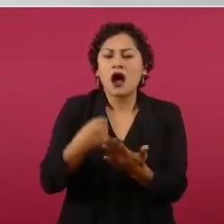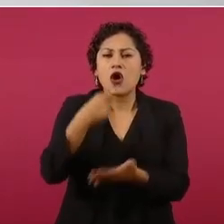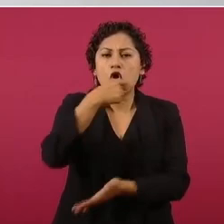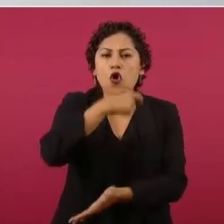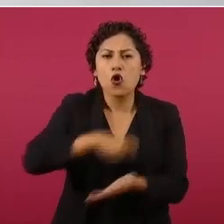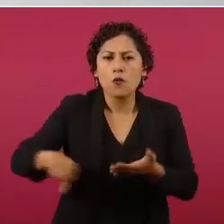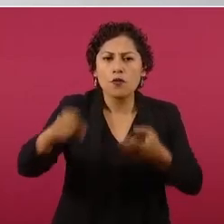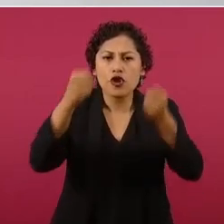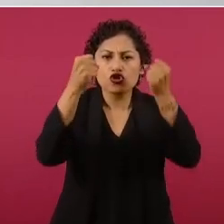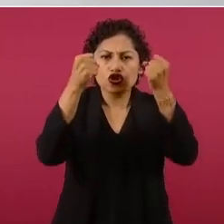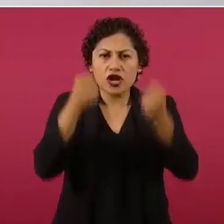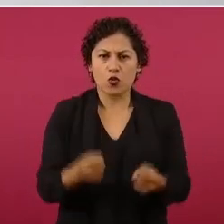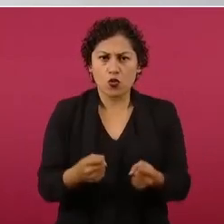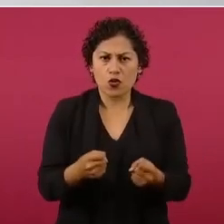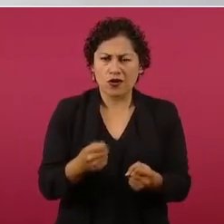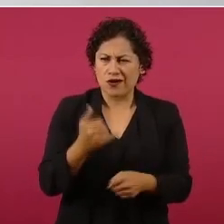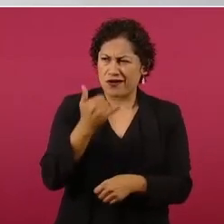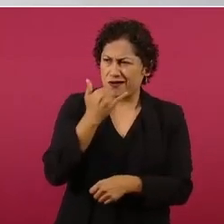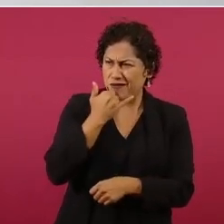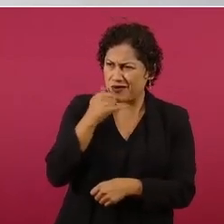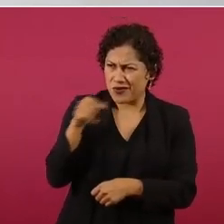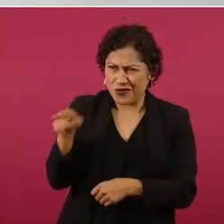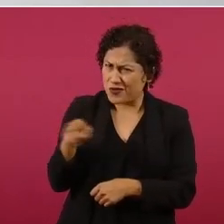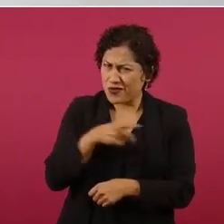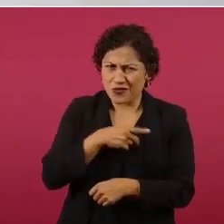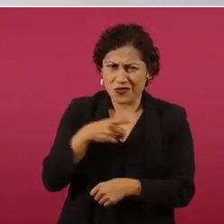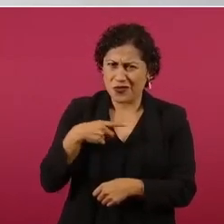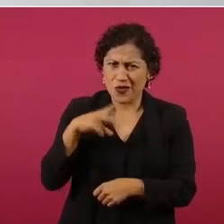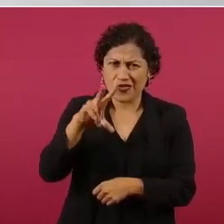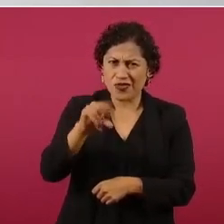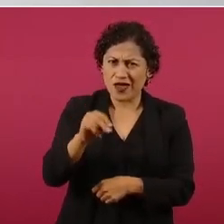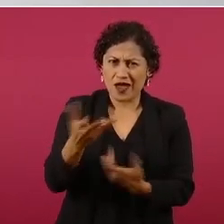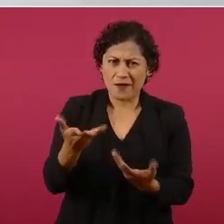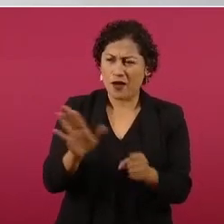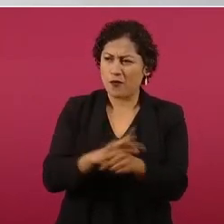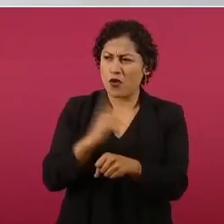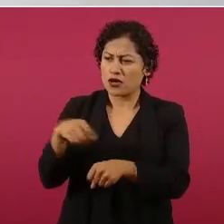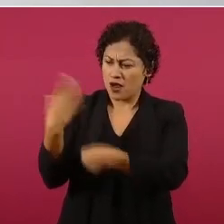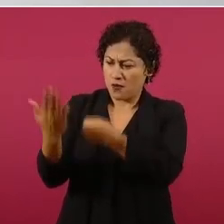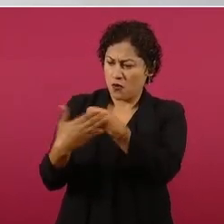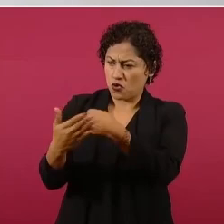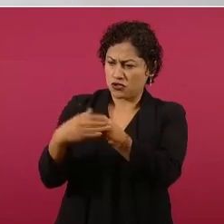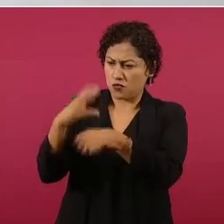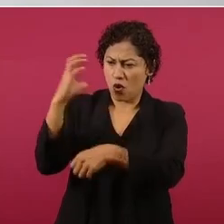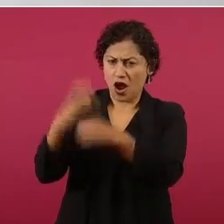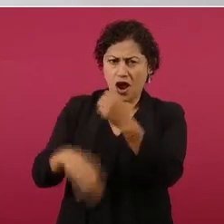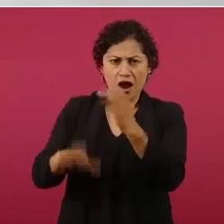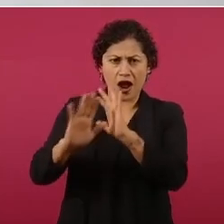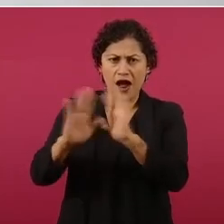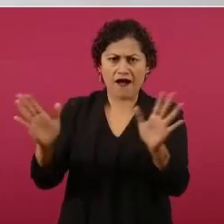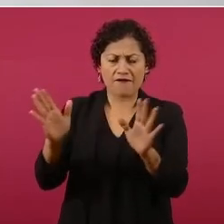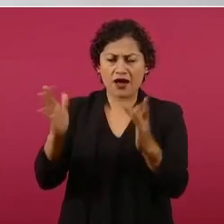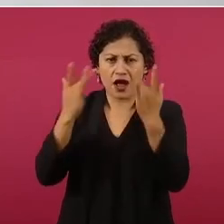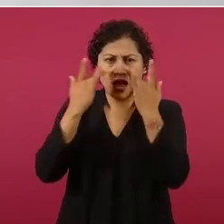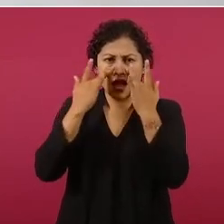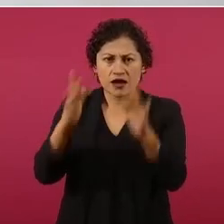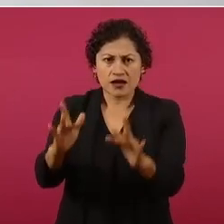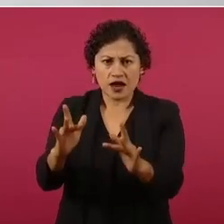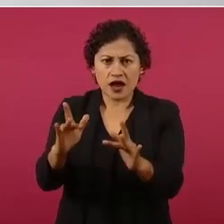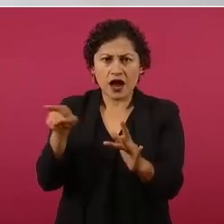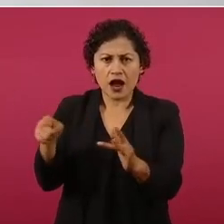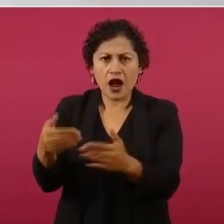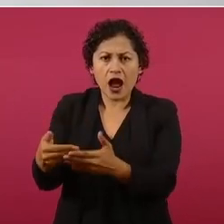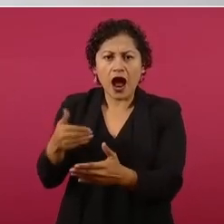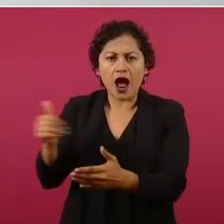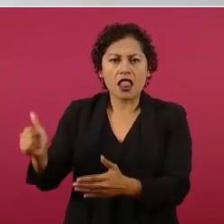tiene que dejar el cargo, para tres años por cerca de 300 millones